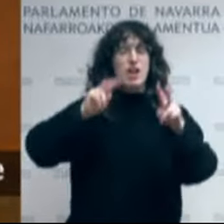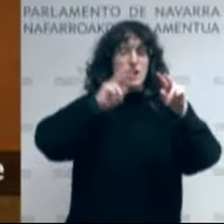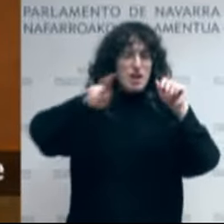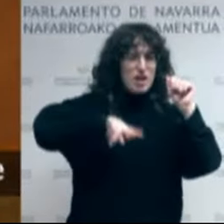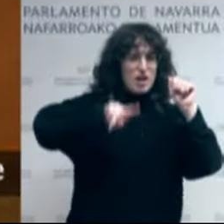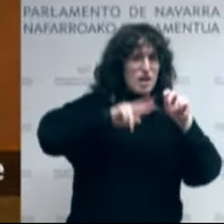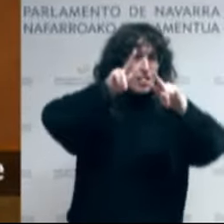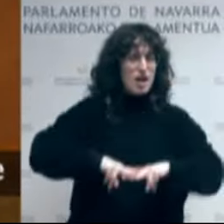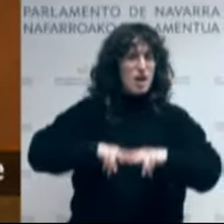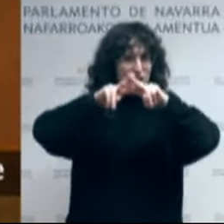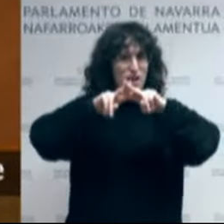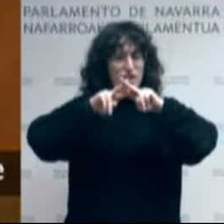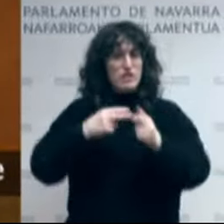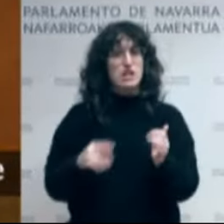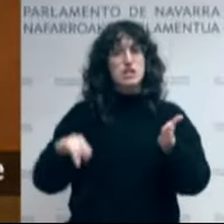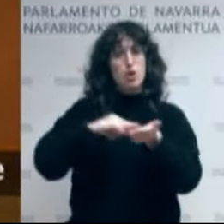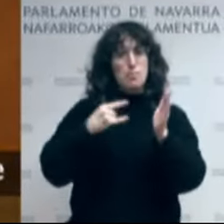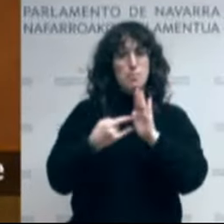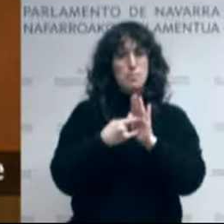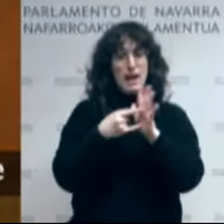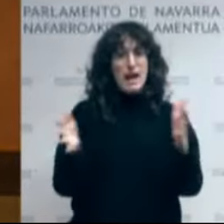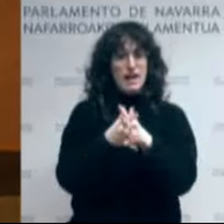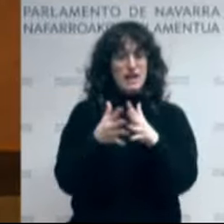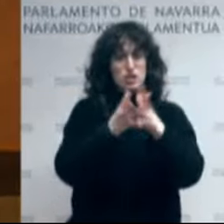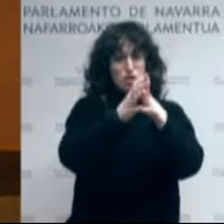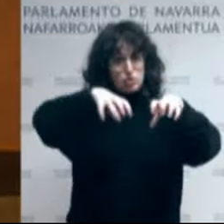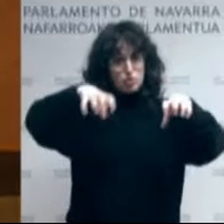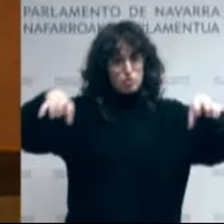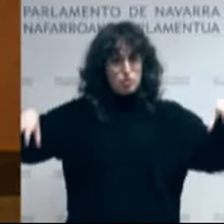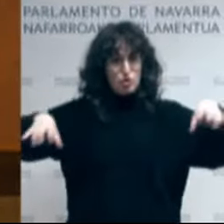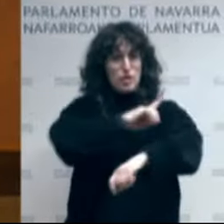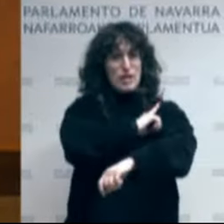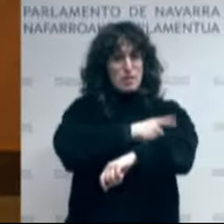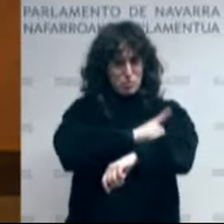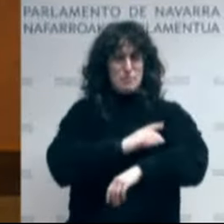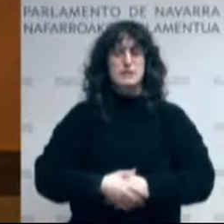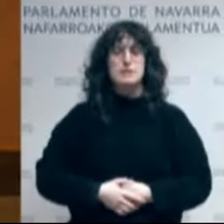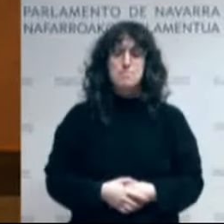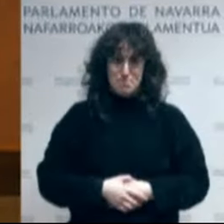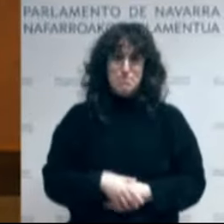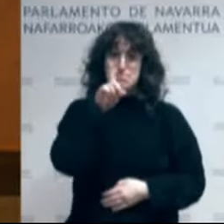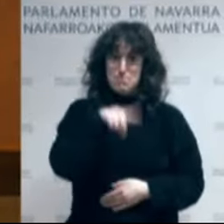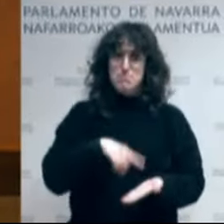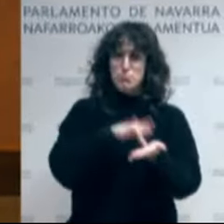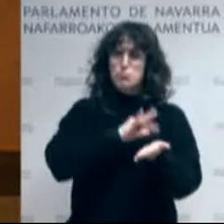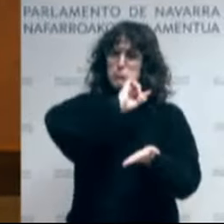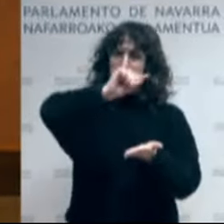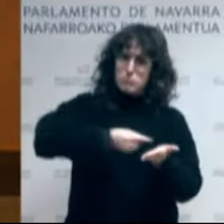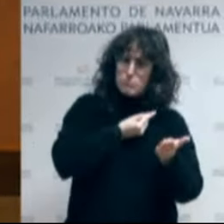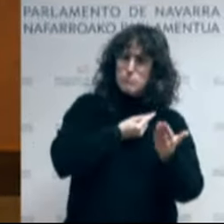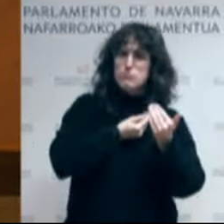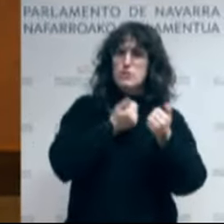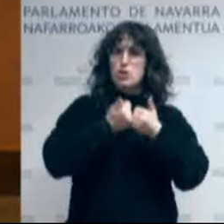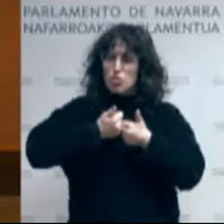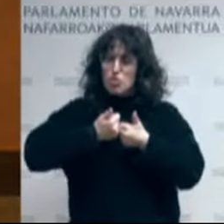Gainera, sinatu dugu toki entitateen defensa eskumena erabiliko duela eliza